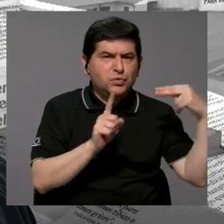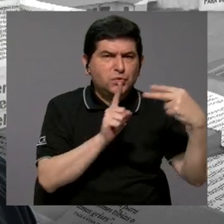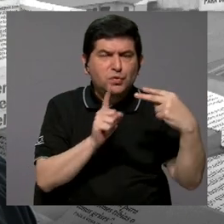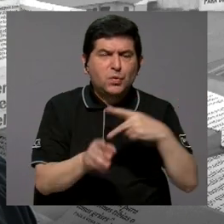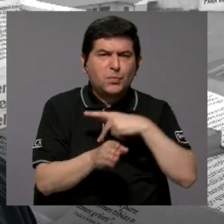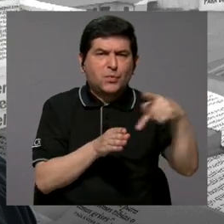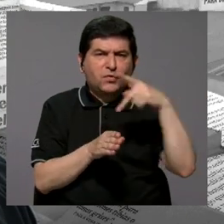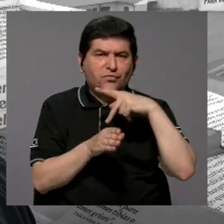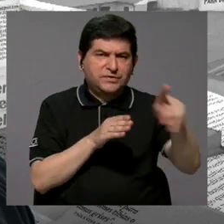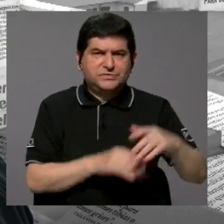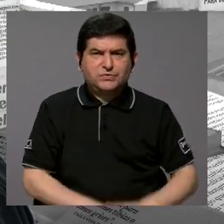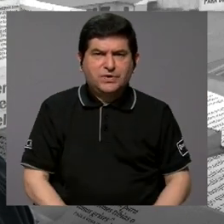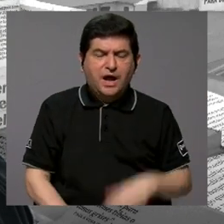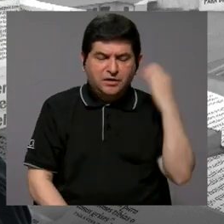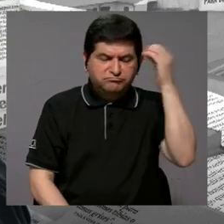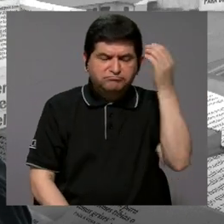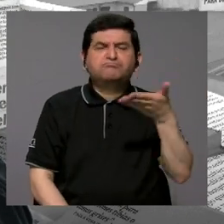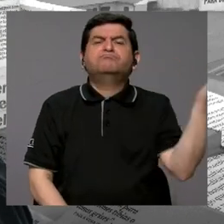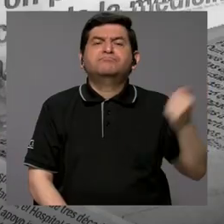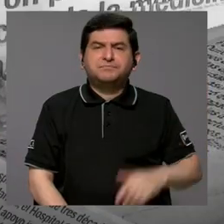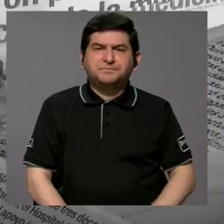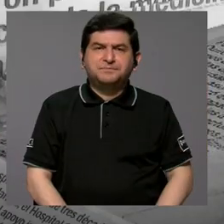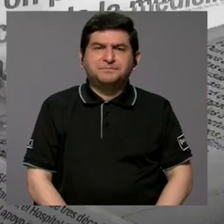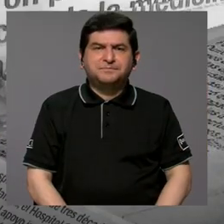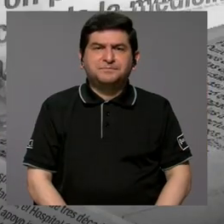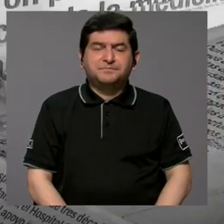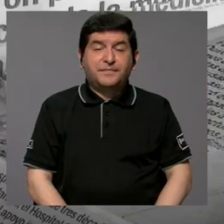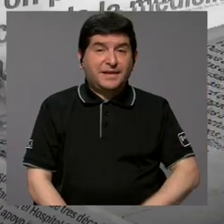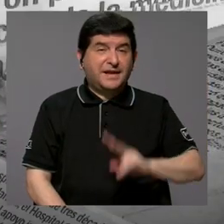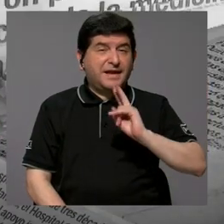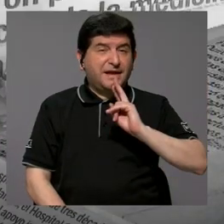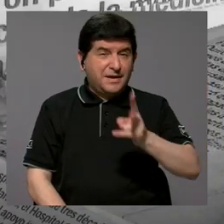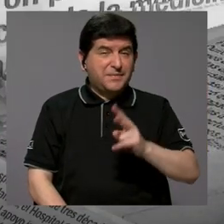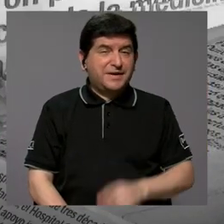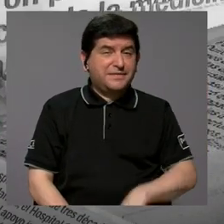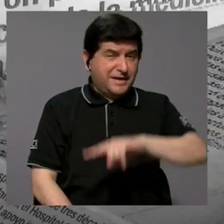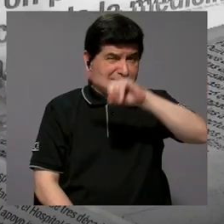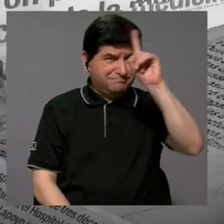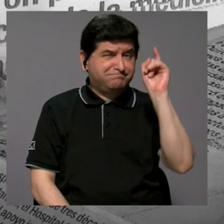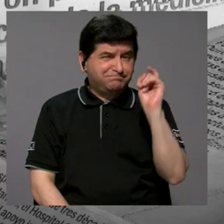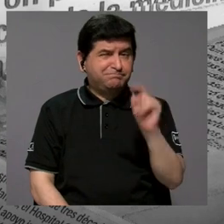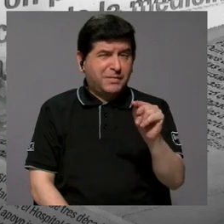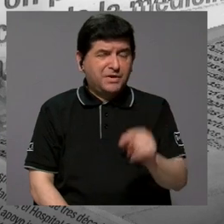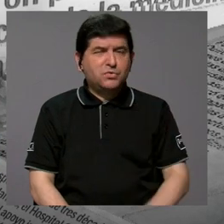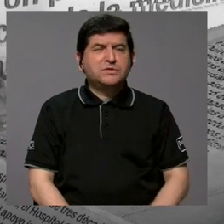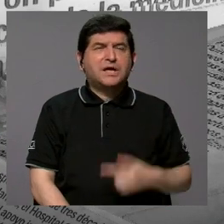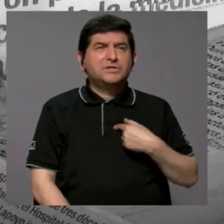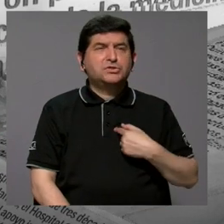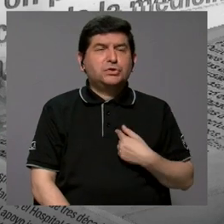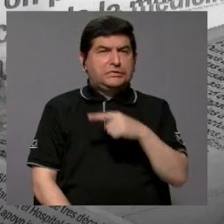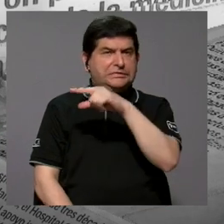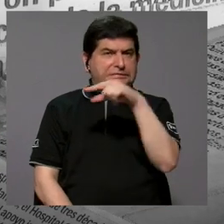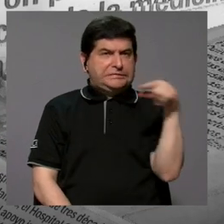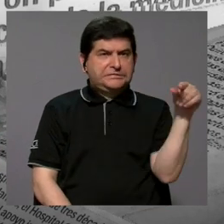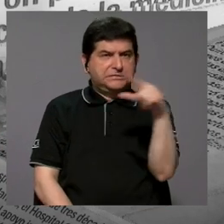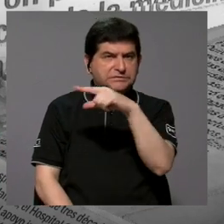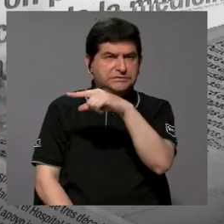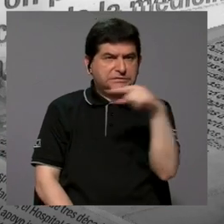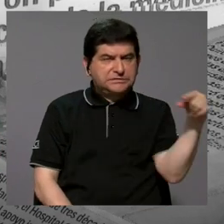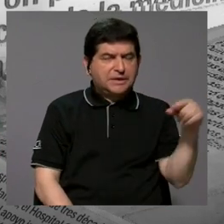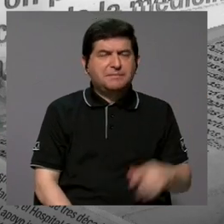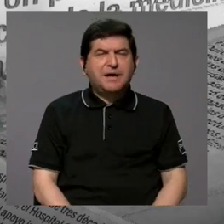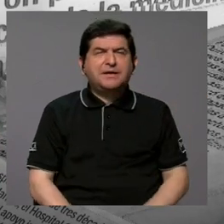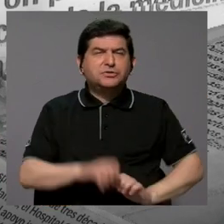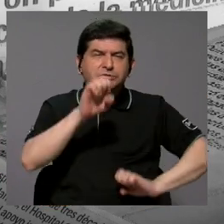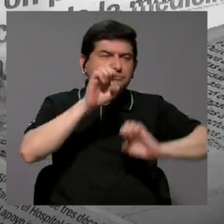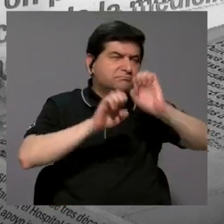vista como profesional, ¿qué opina? Bueno, realmente es una pregunta que duré mis semanas en poderla